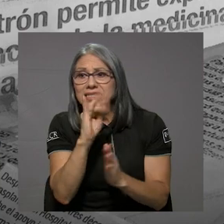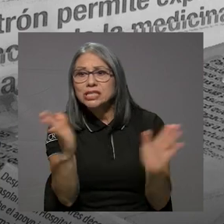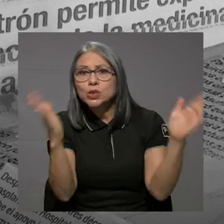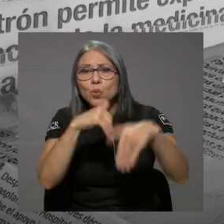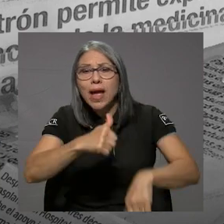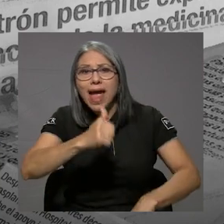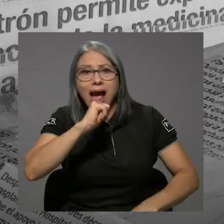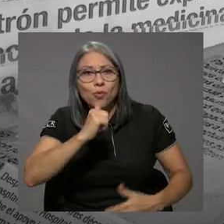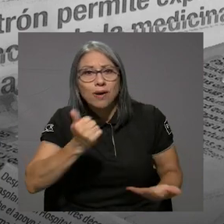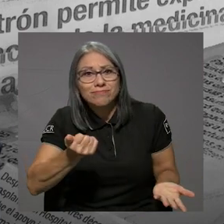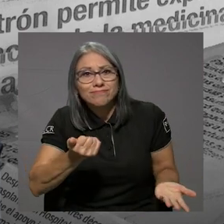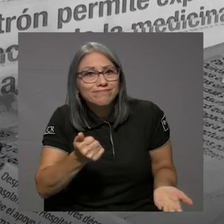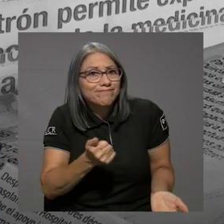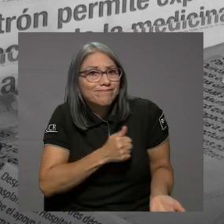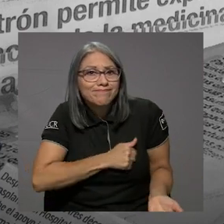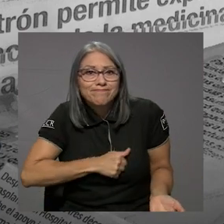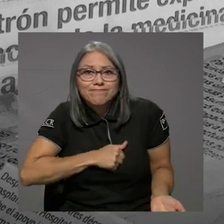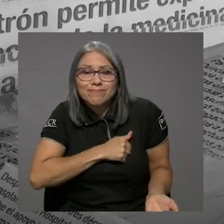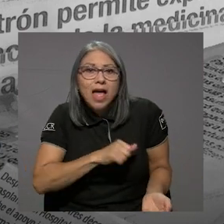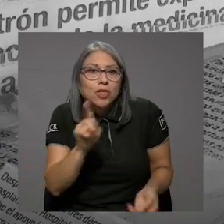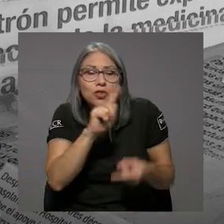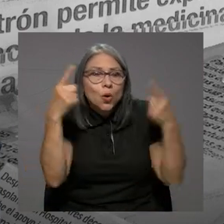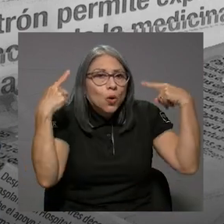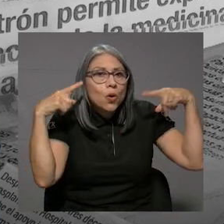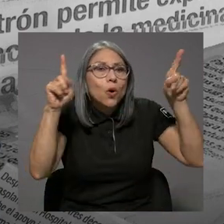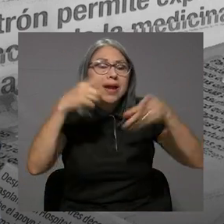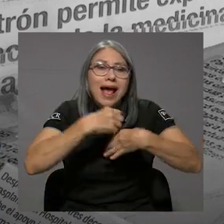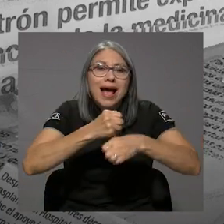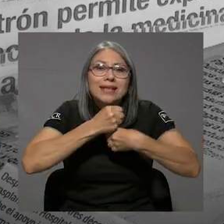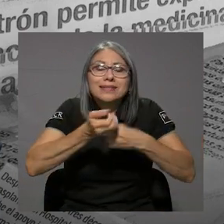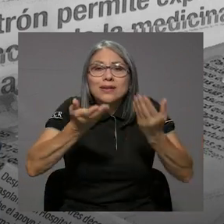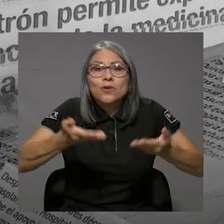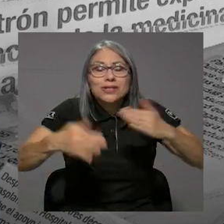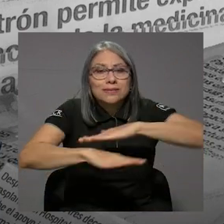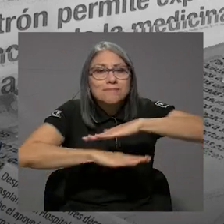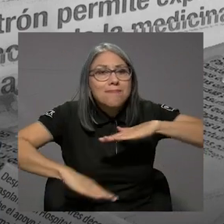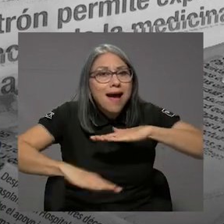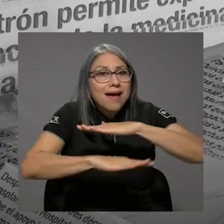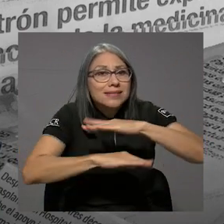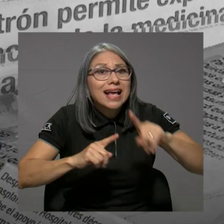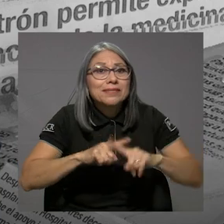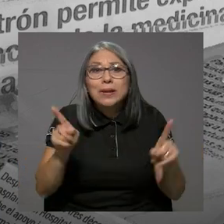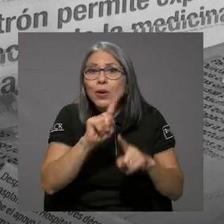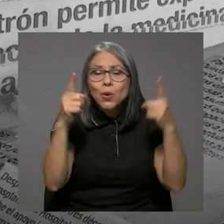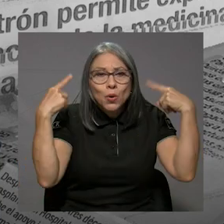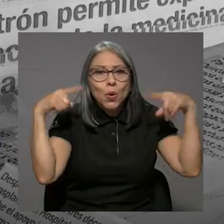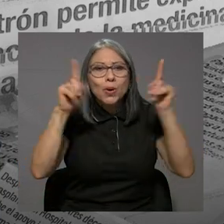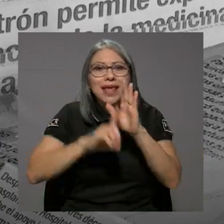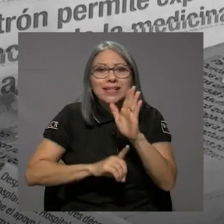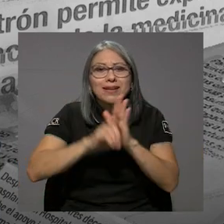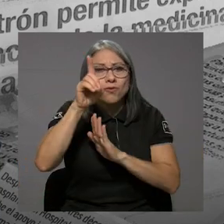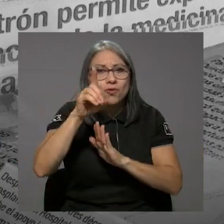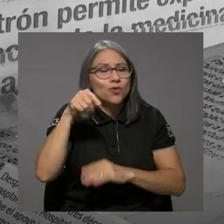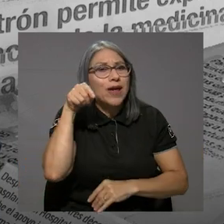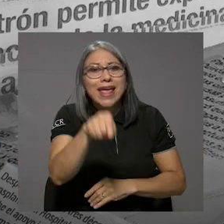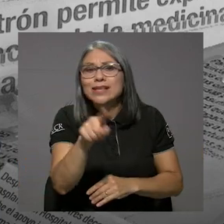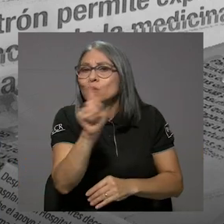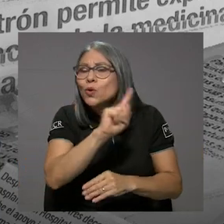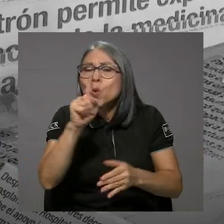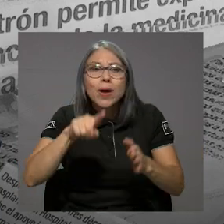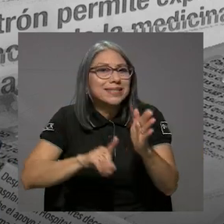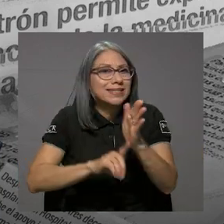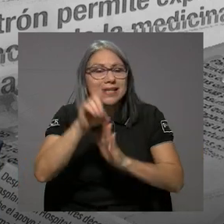perdóname, no logra, no solamente realizar sus actividades básicas, es que no logra desarrollo. Eso no es